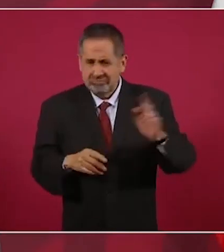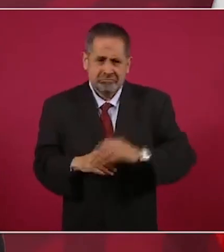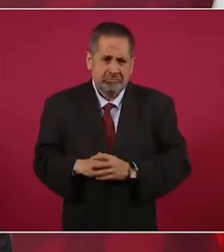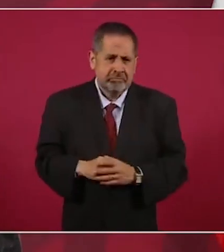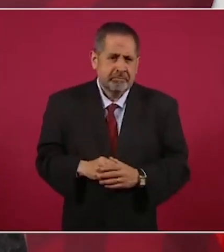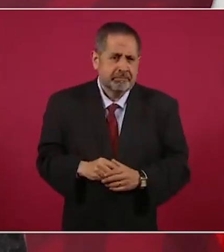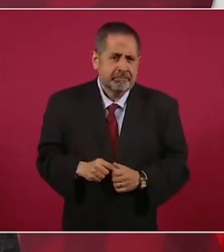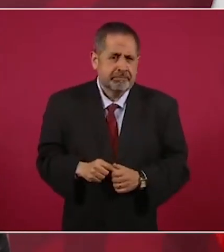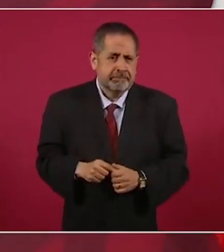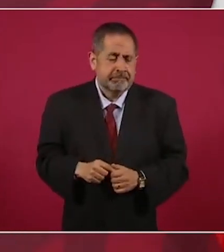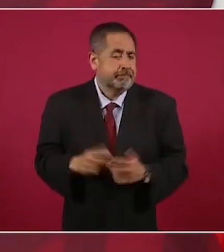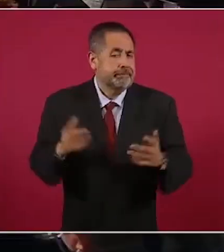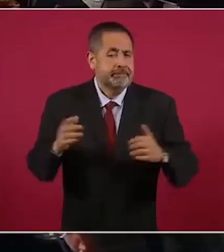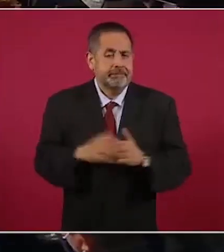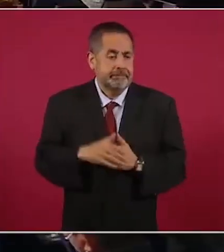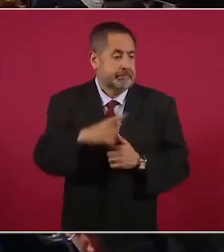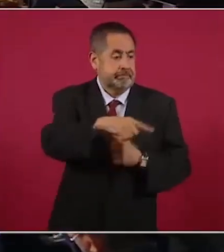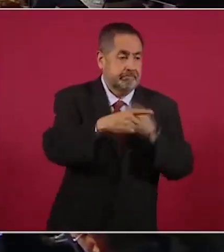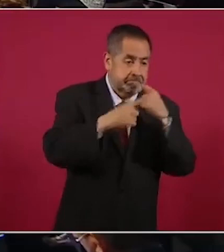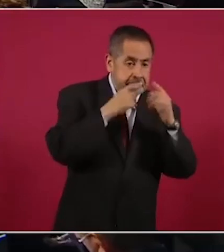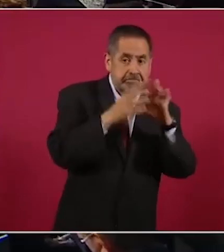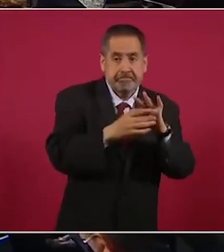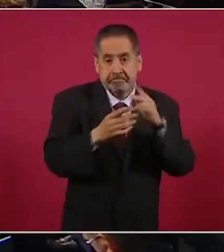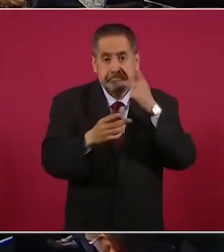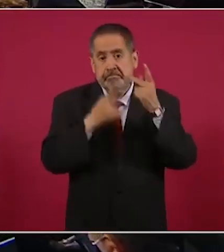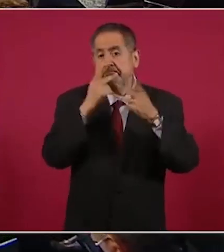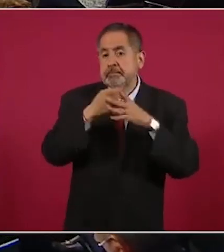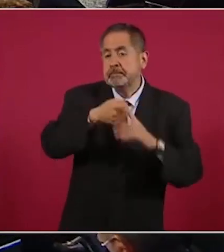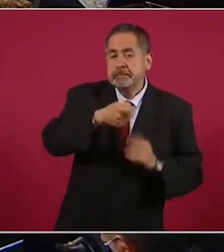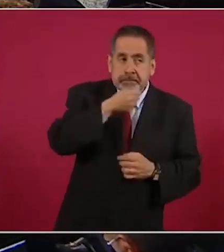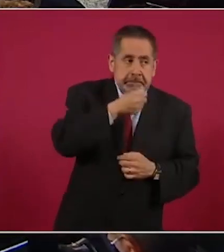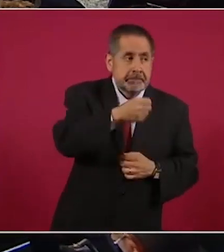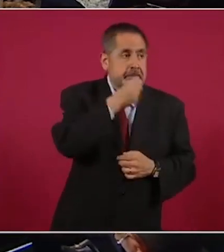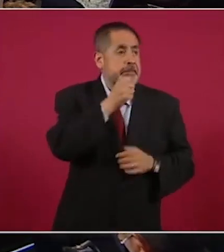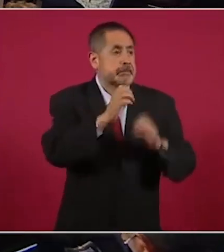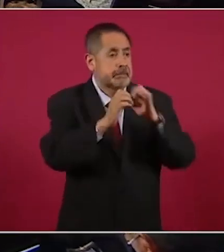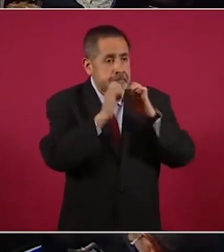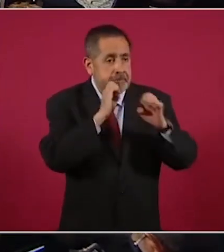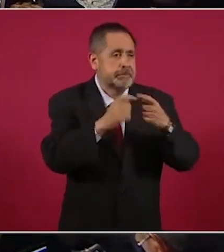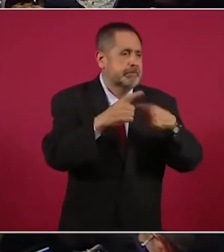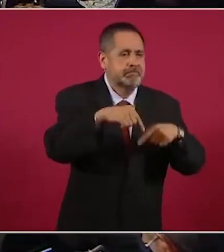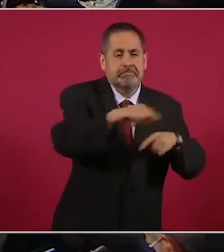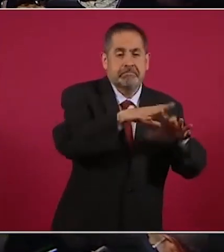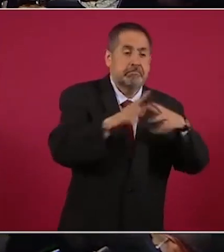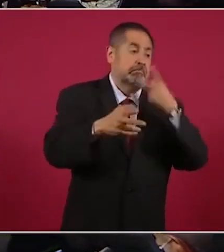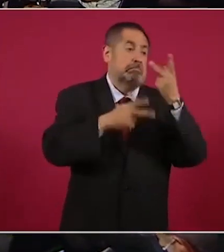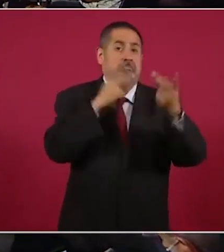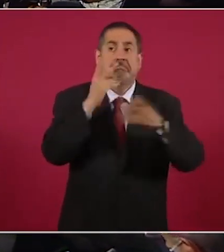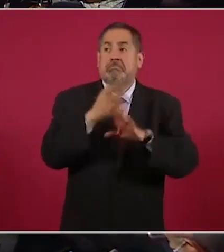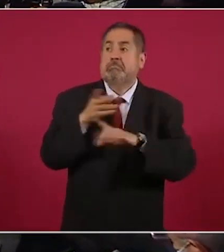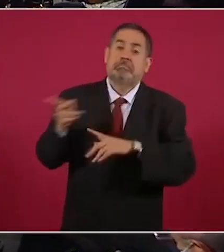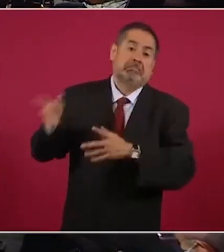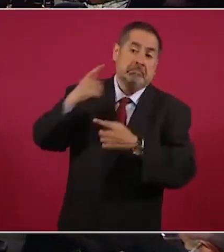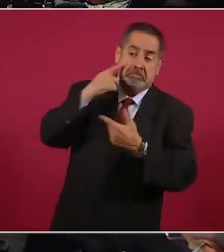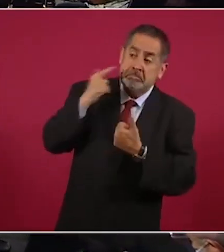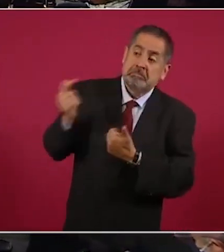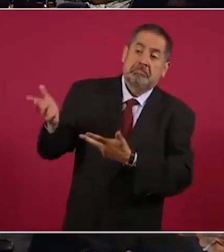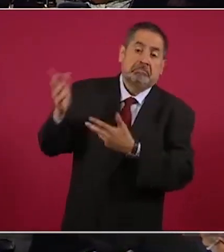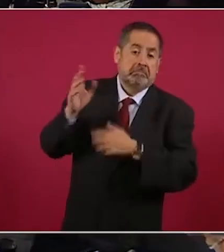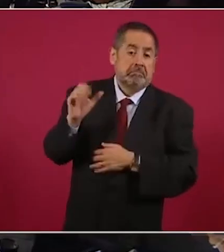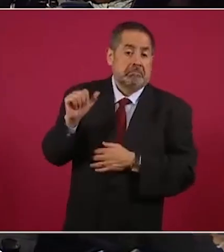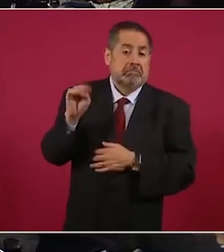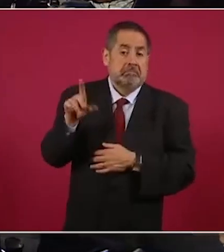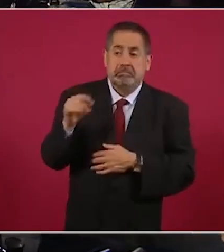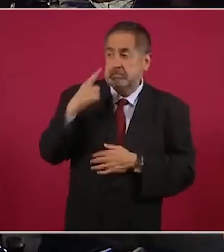Entonces, analistas, comentaristas de todos los